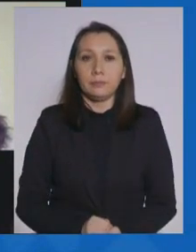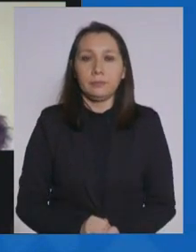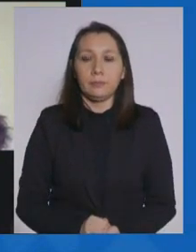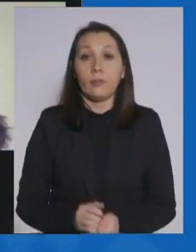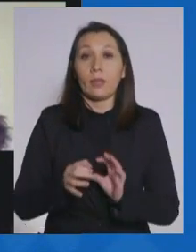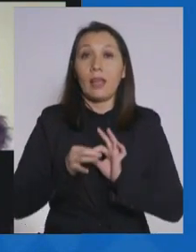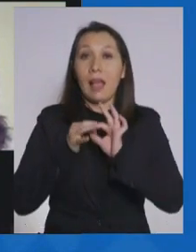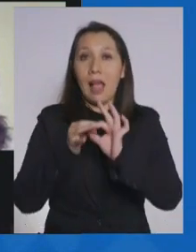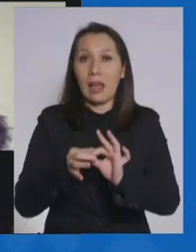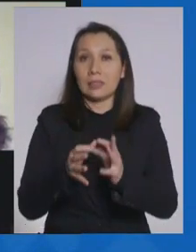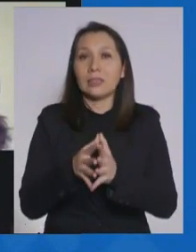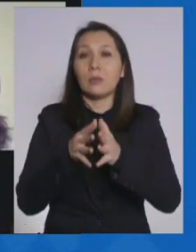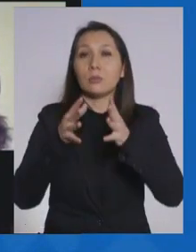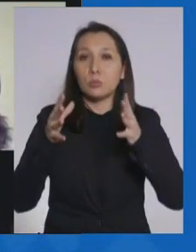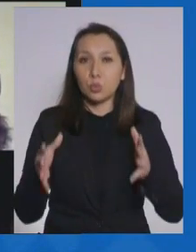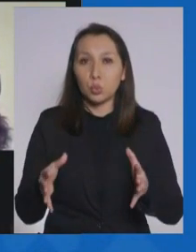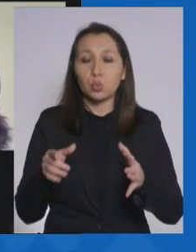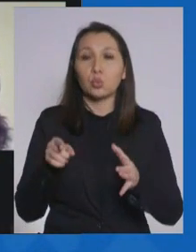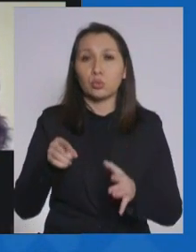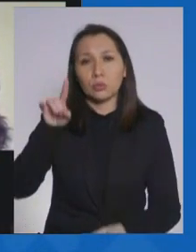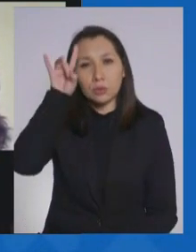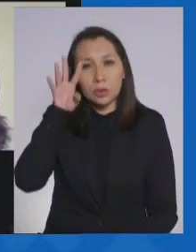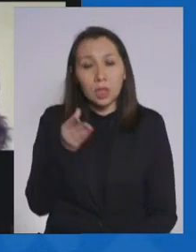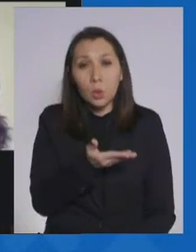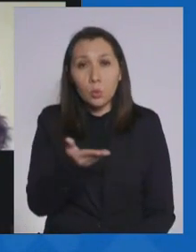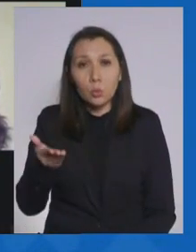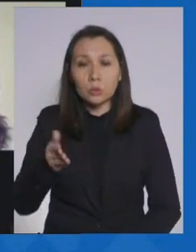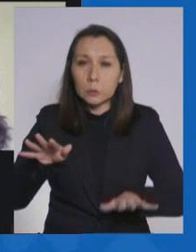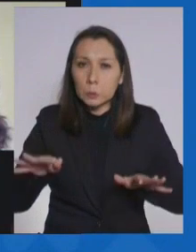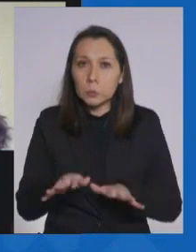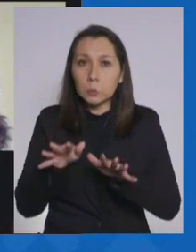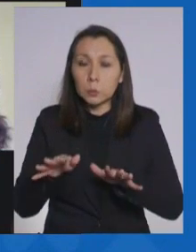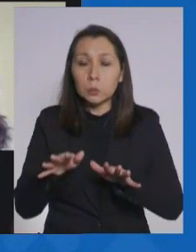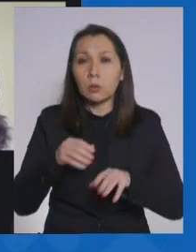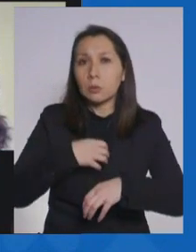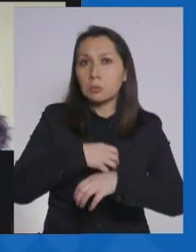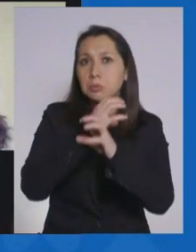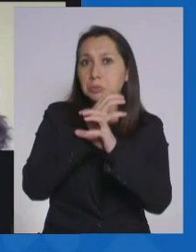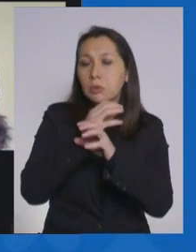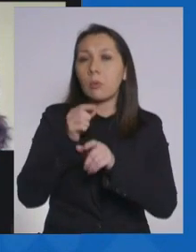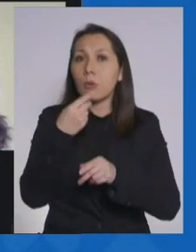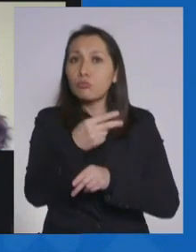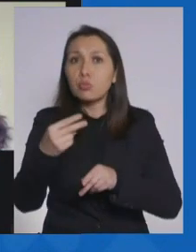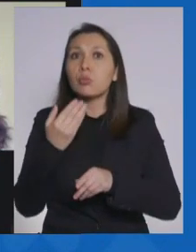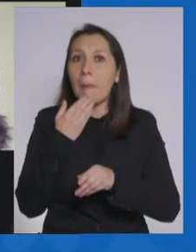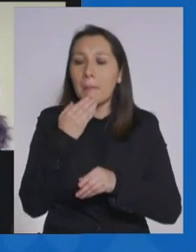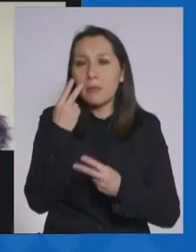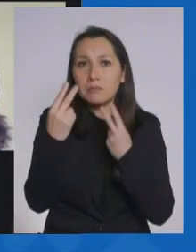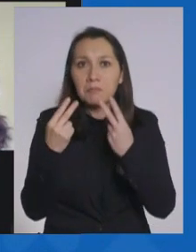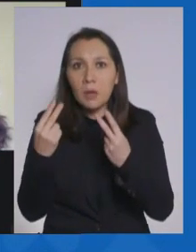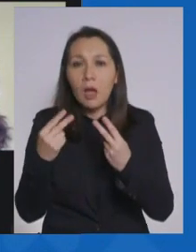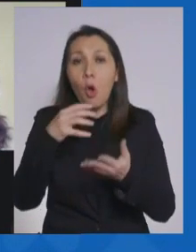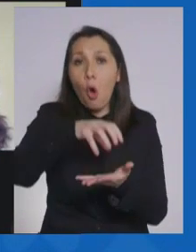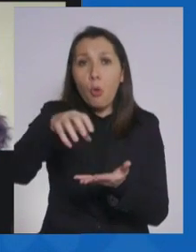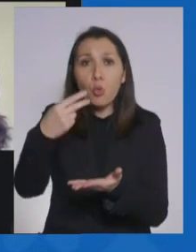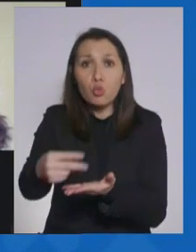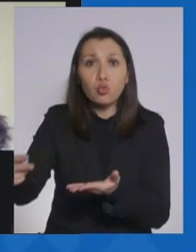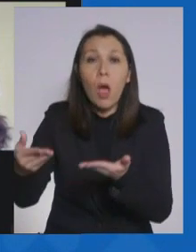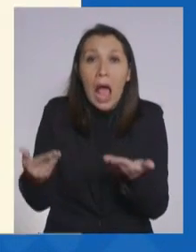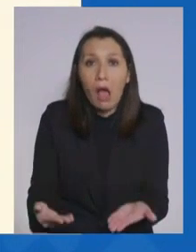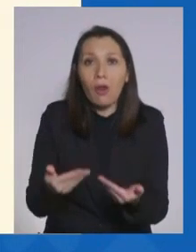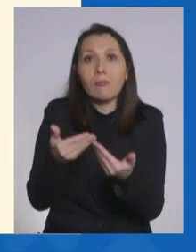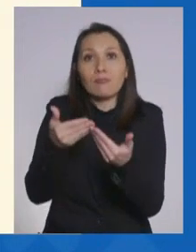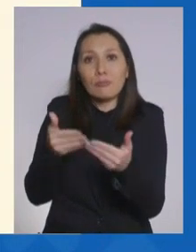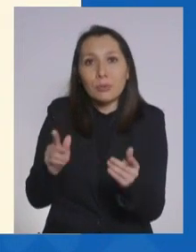Les agradezco muchísimo. Yo sé que ustedes han hecho un esfuerzo enorme, por eso sus comunas pasan a transición.